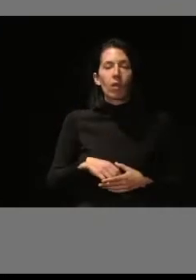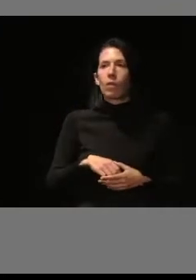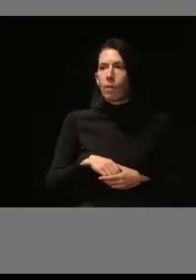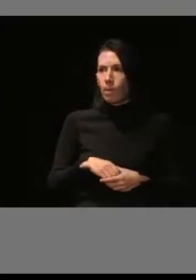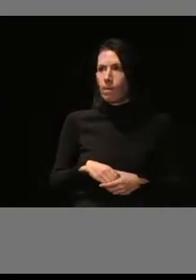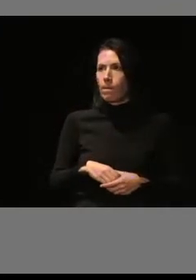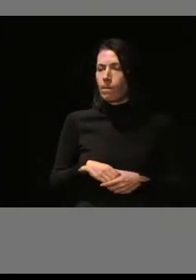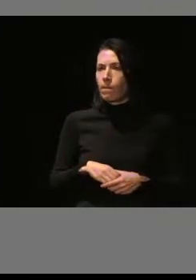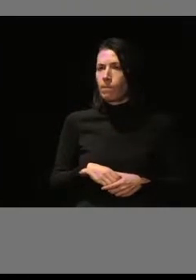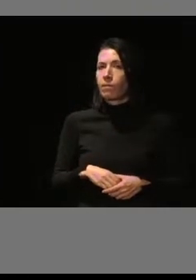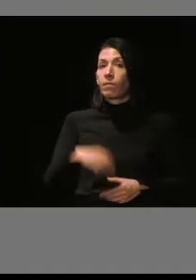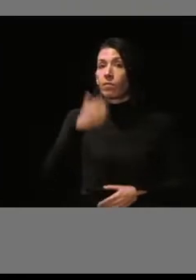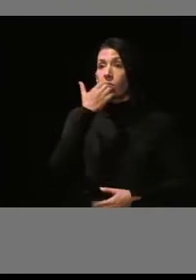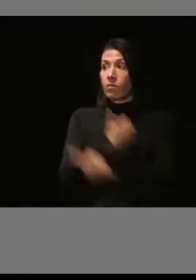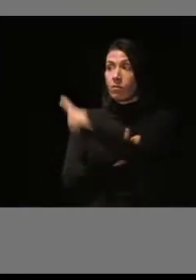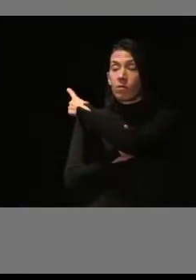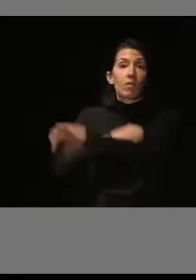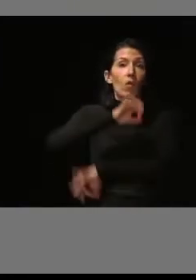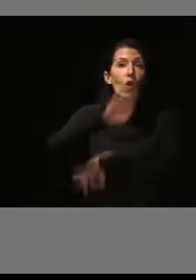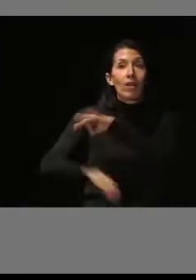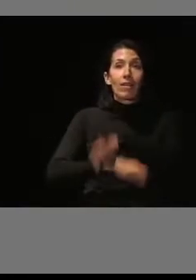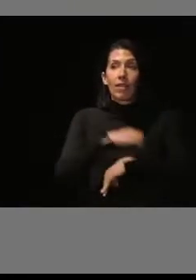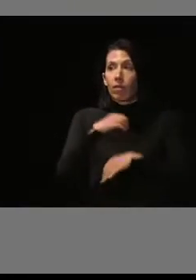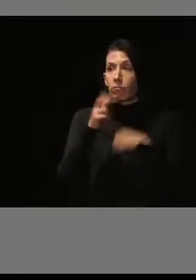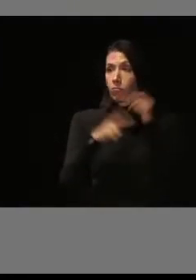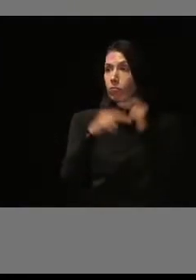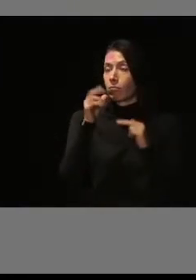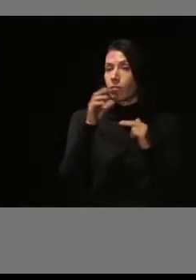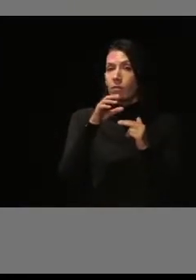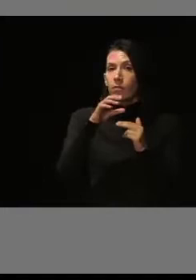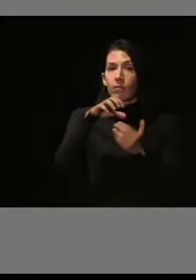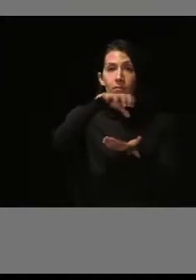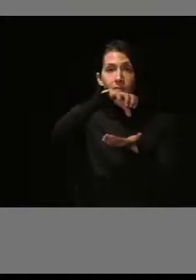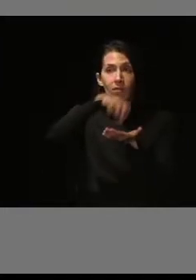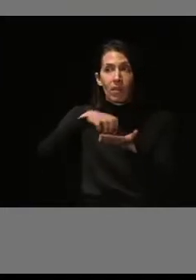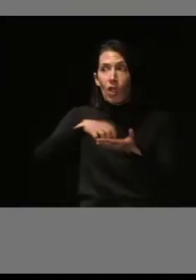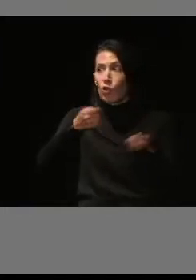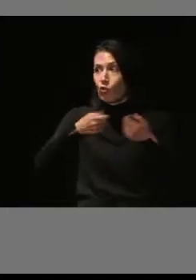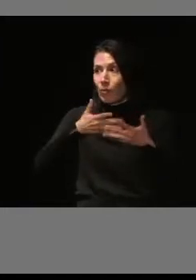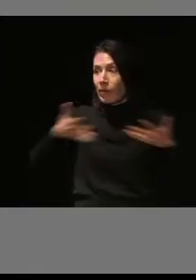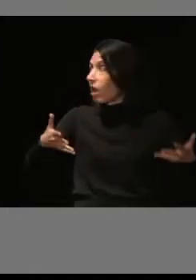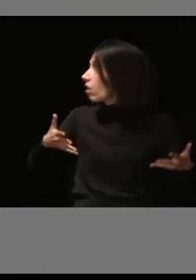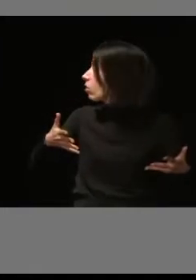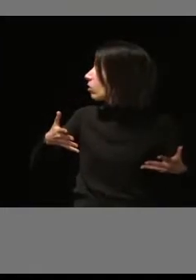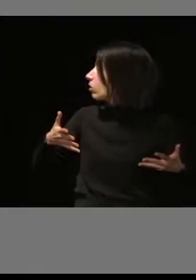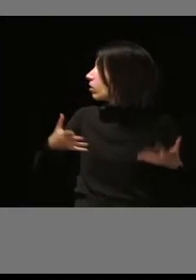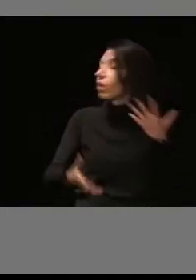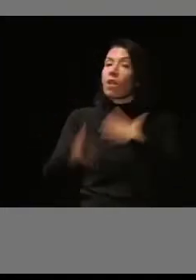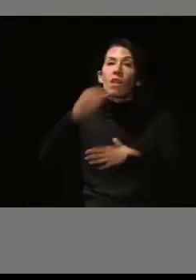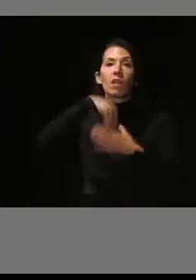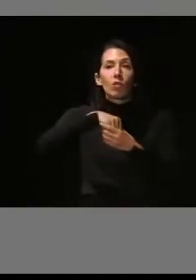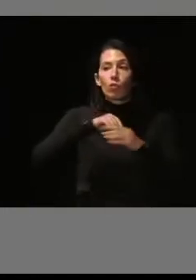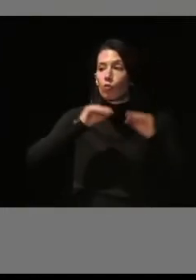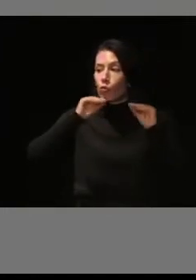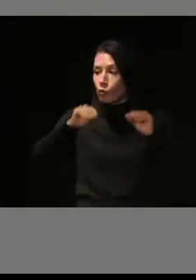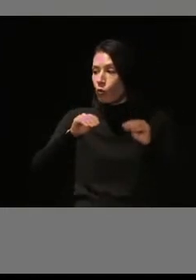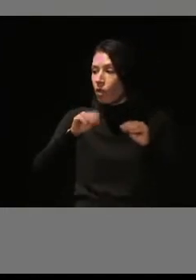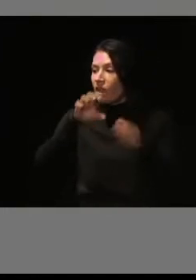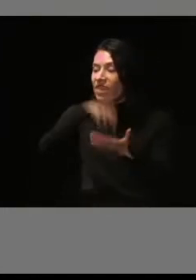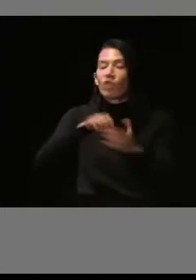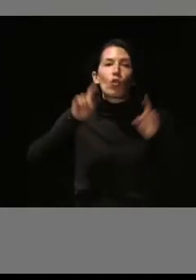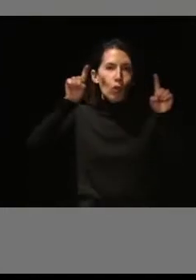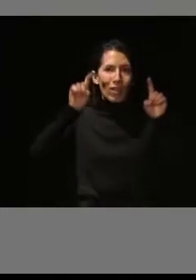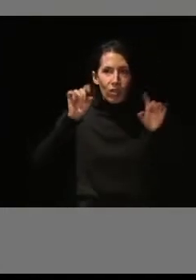que se monta un supermercado, un supermercado aparentemente real, en sus propios centros de educación especial.